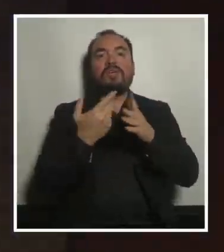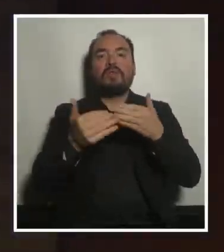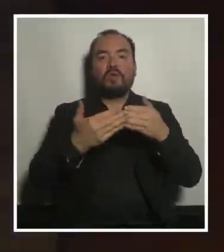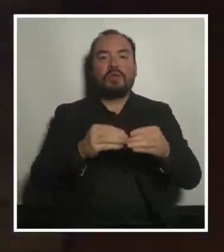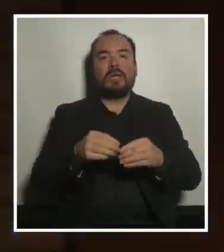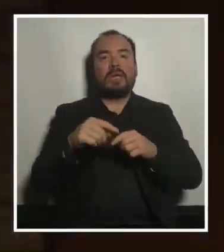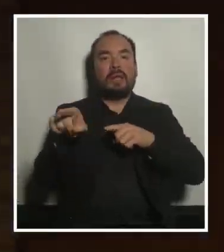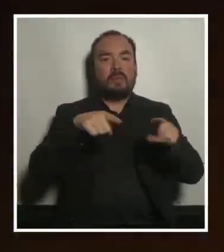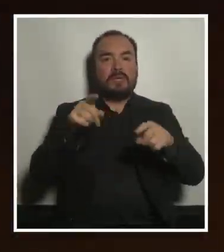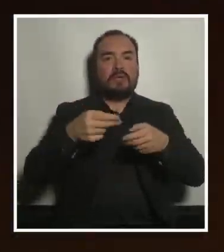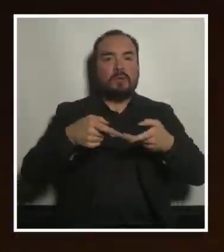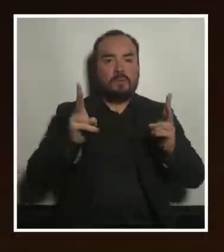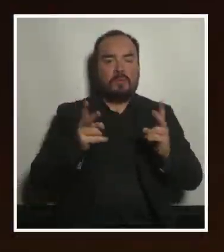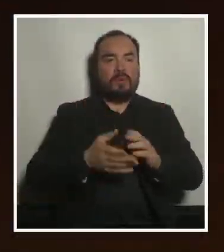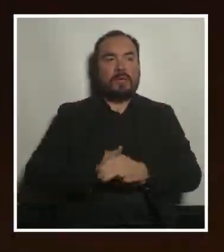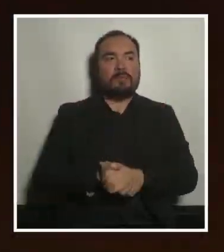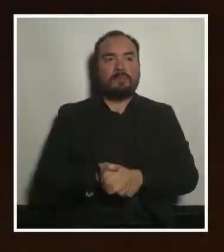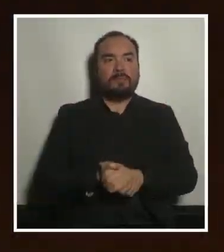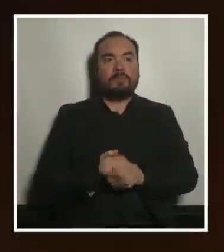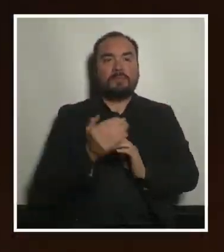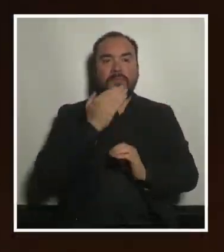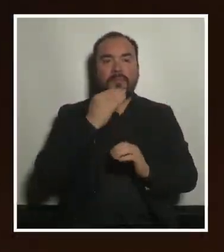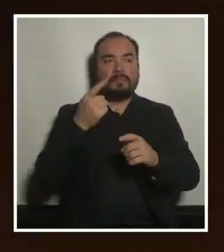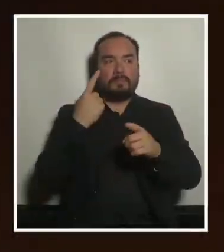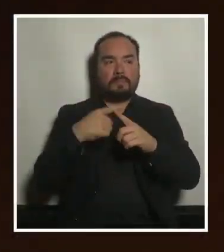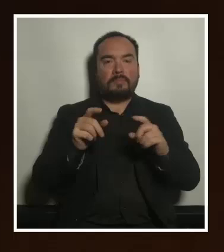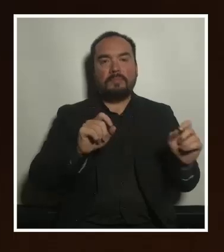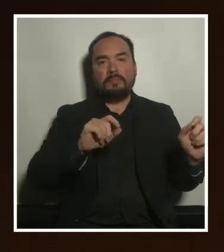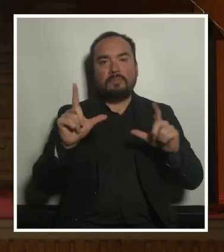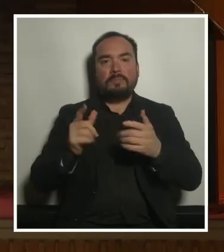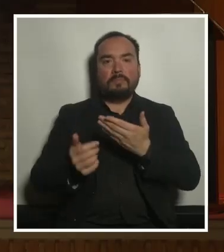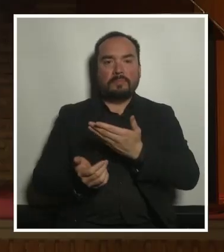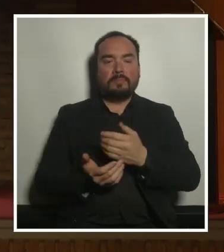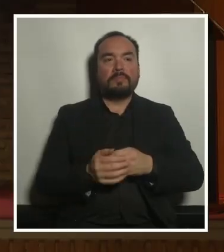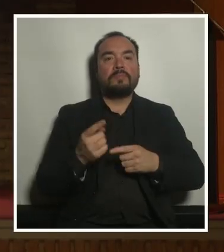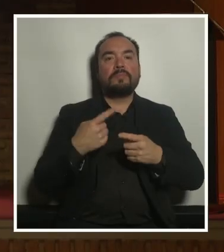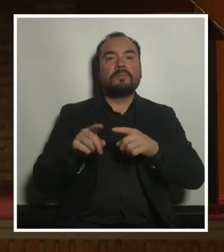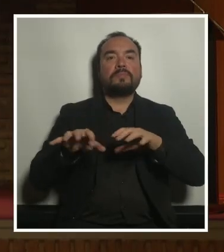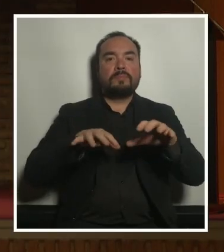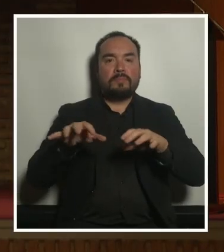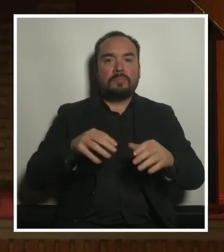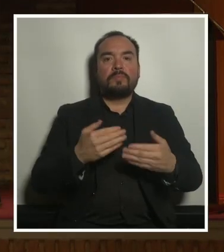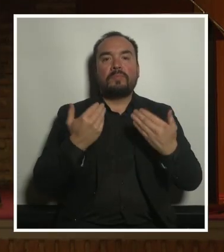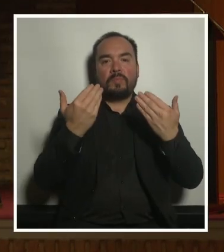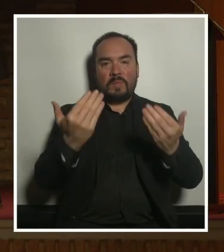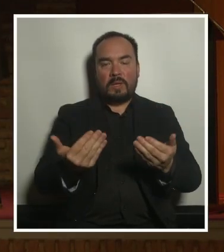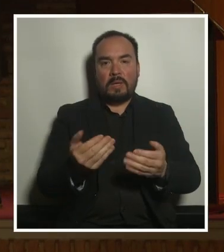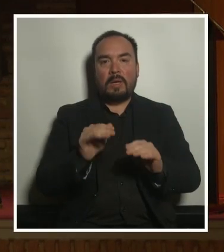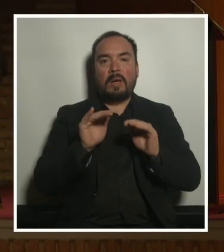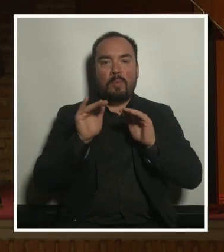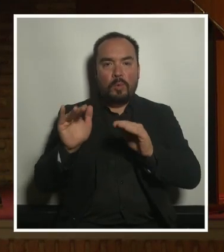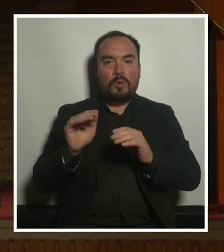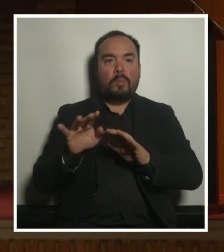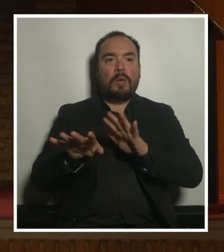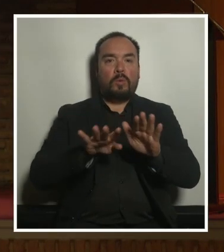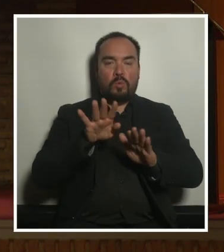bueno la proximidad la dotación que son los elementos que proporcionan soporte físico para los cuidados que estamos hablando desde sitios